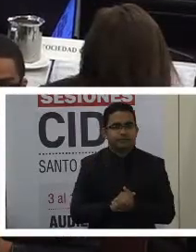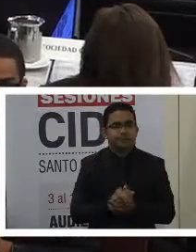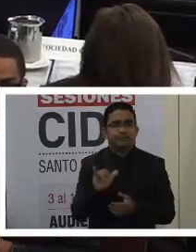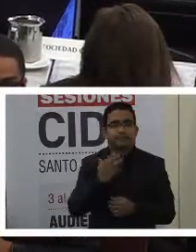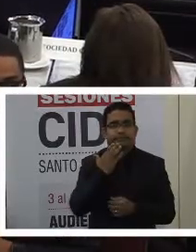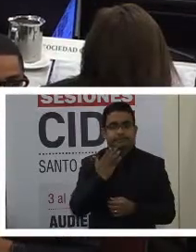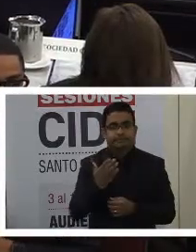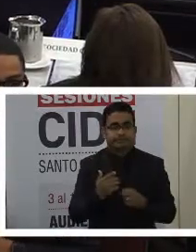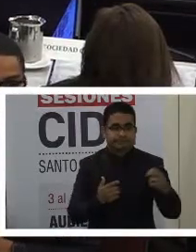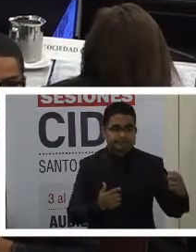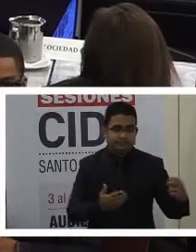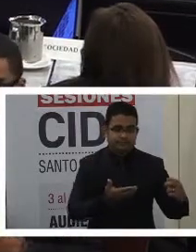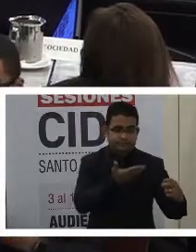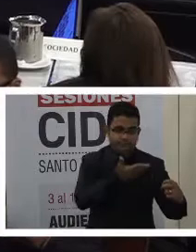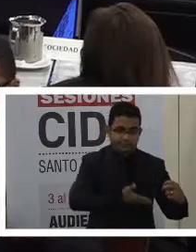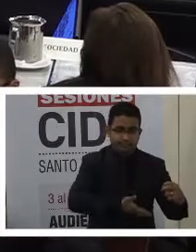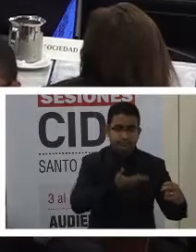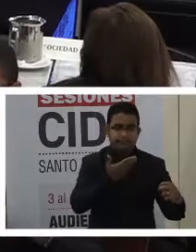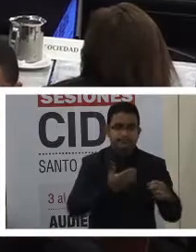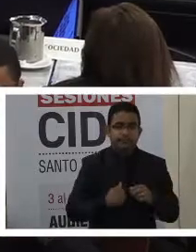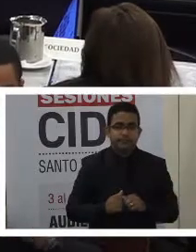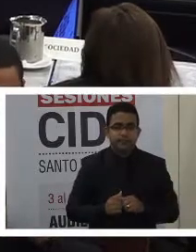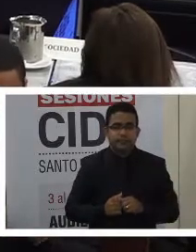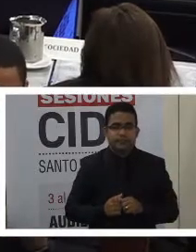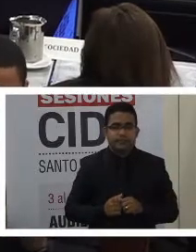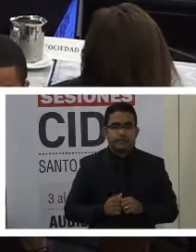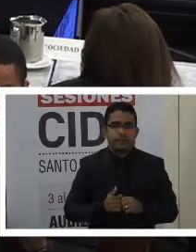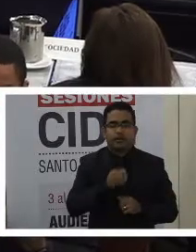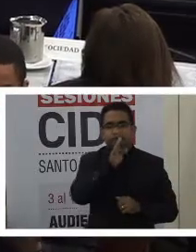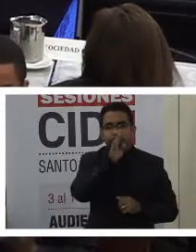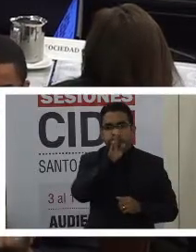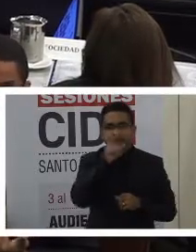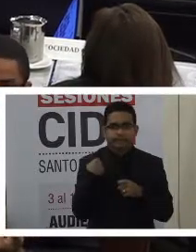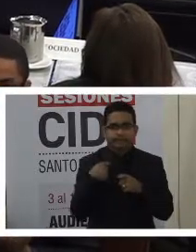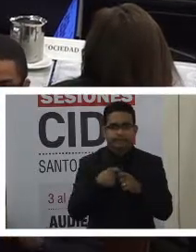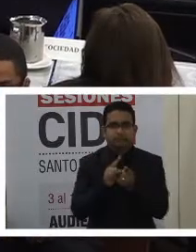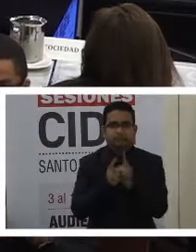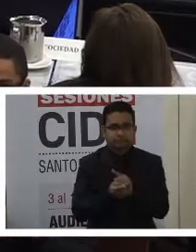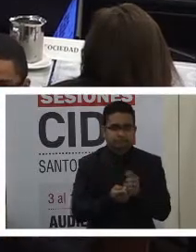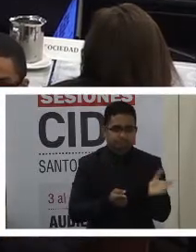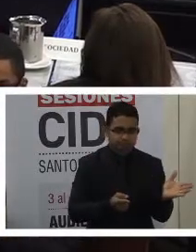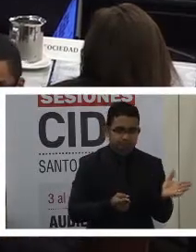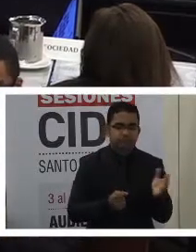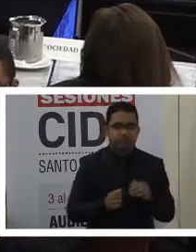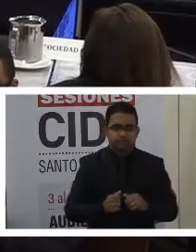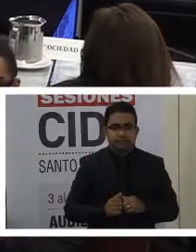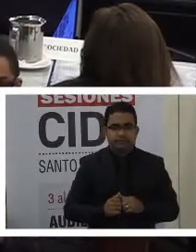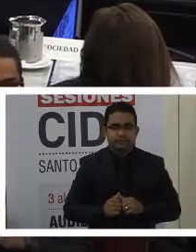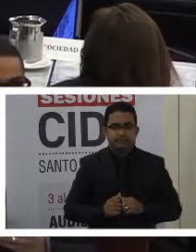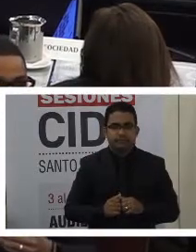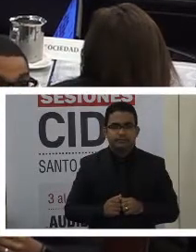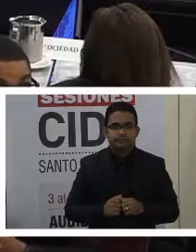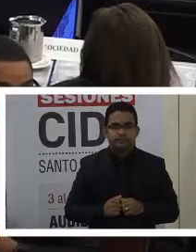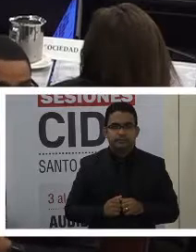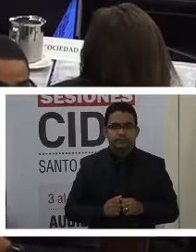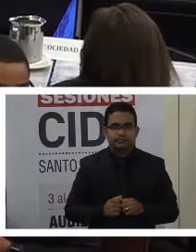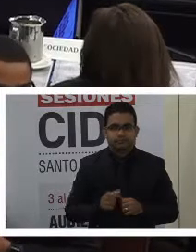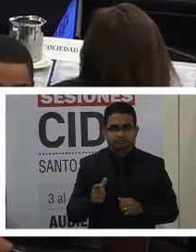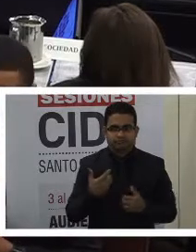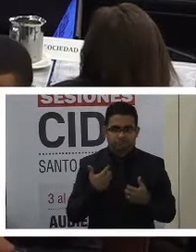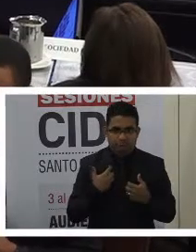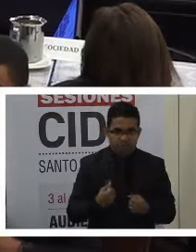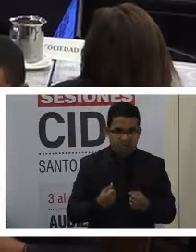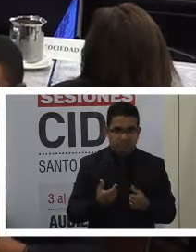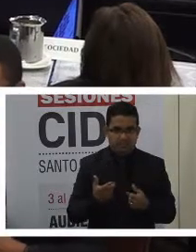ha hecho esta expresión con toda su energía